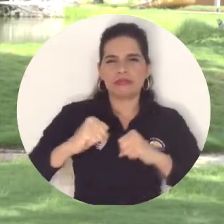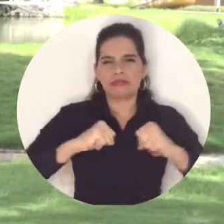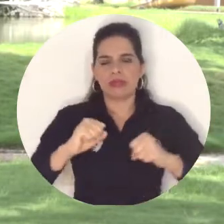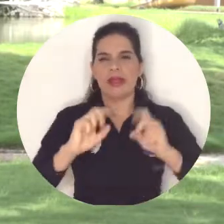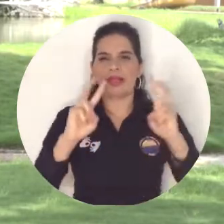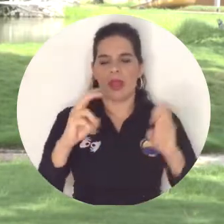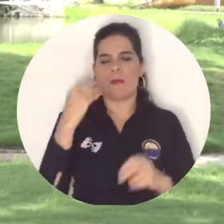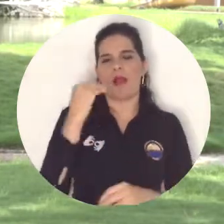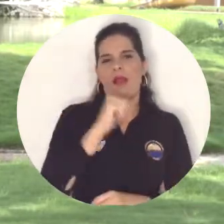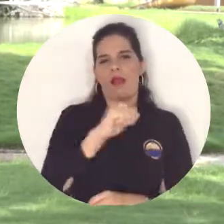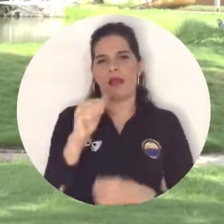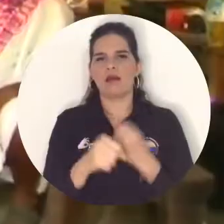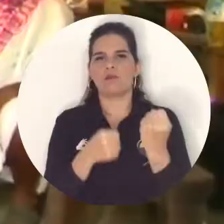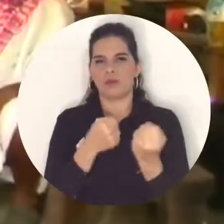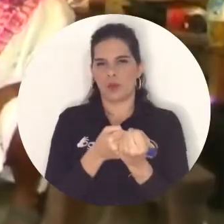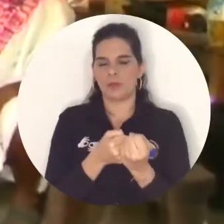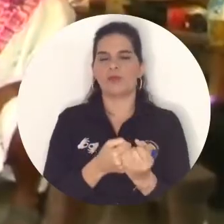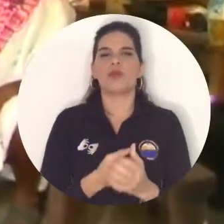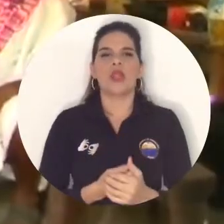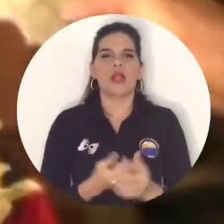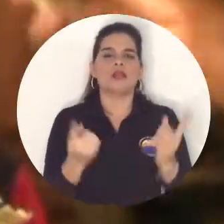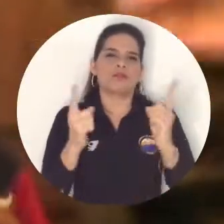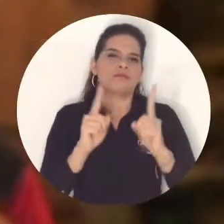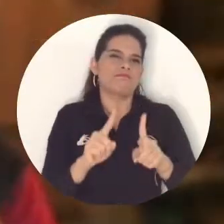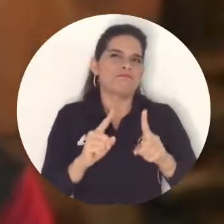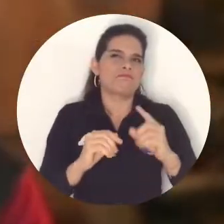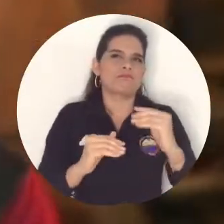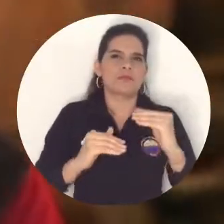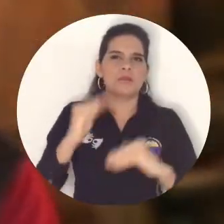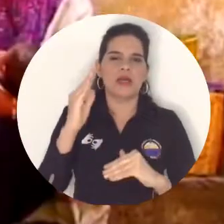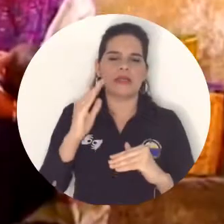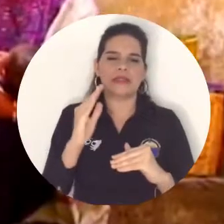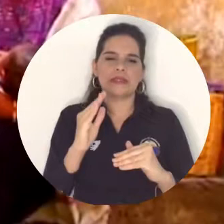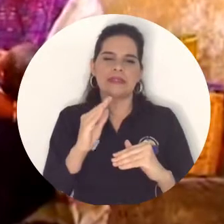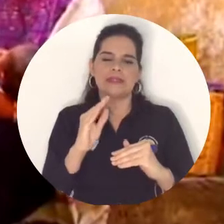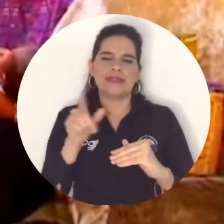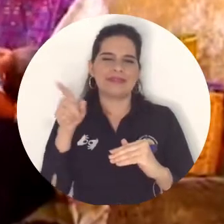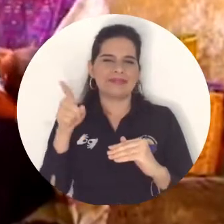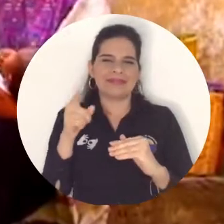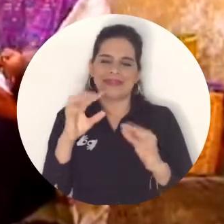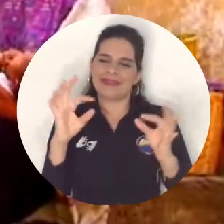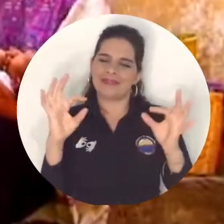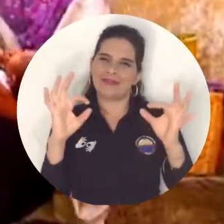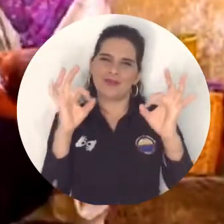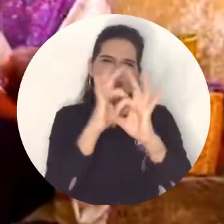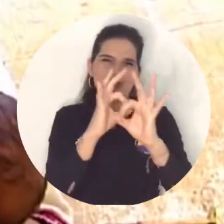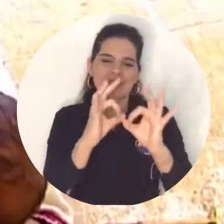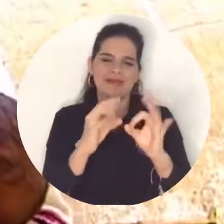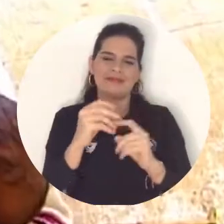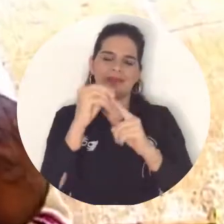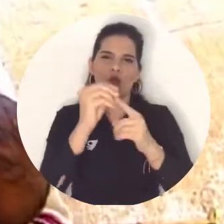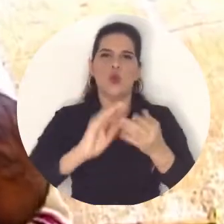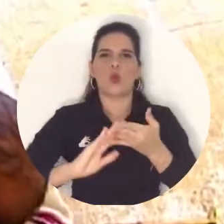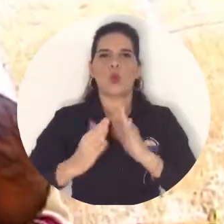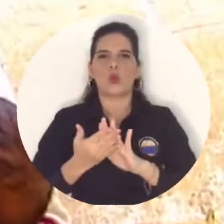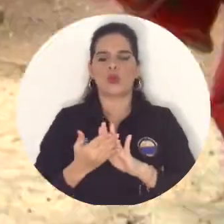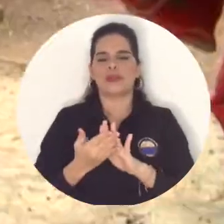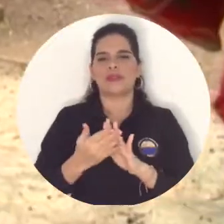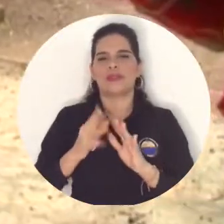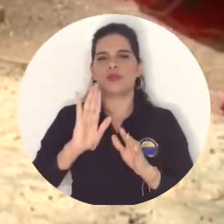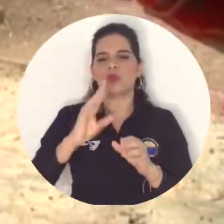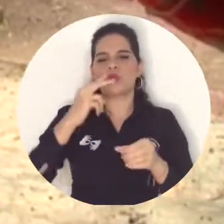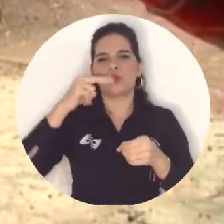en temas de género, pero también por los intereses específicos que tiene esta convocatoria. enfocada a comunidades indígenas y comunidades